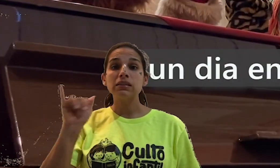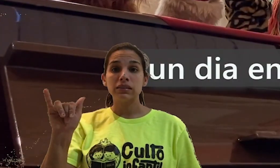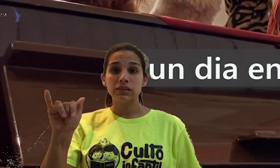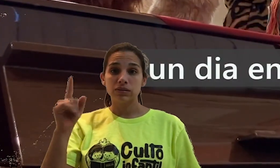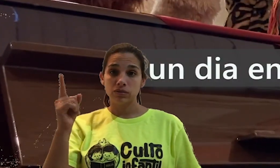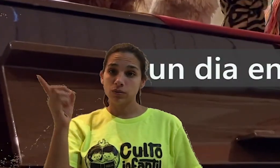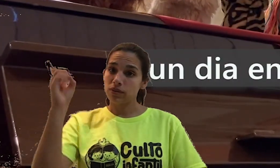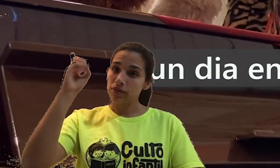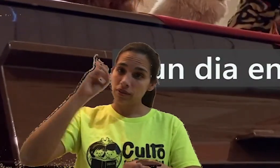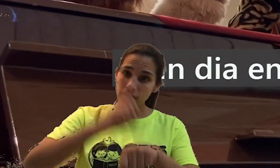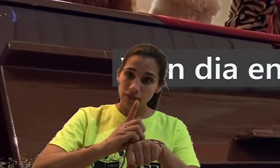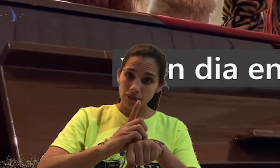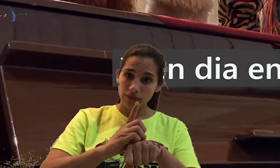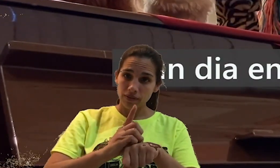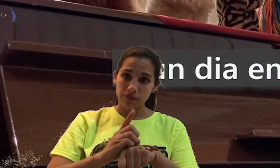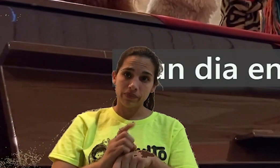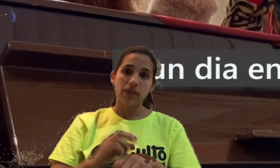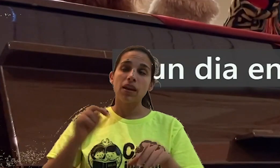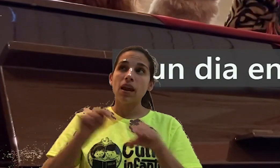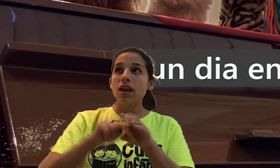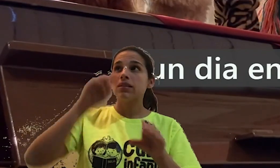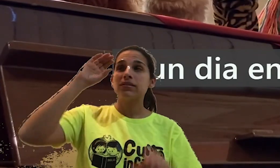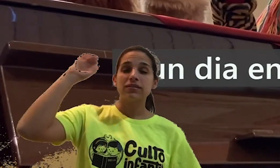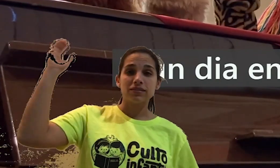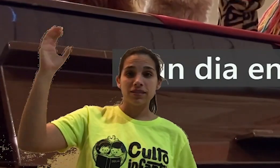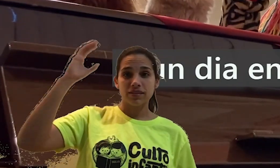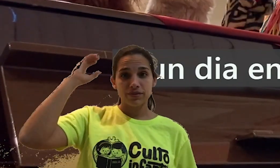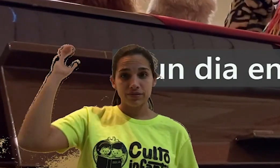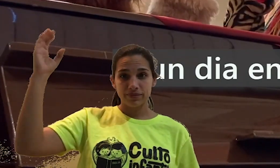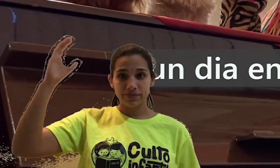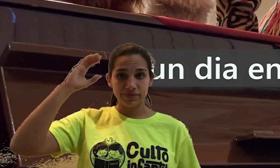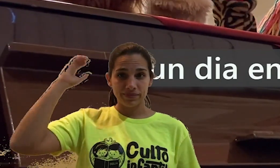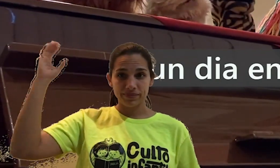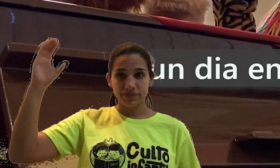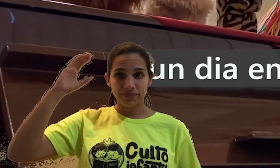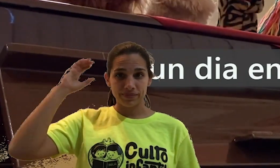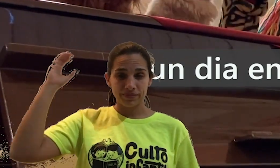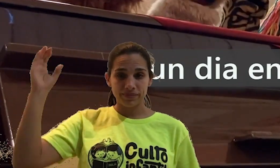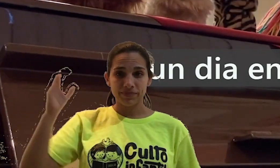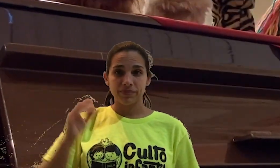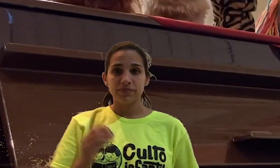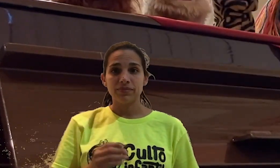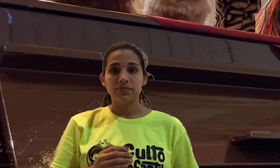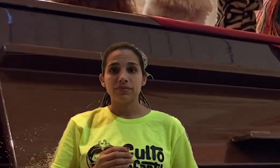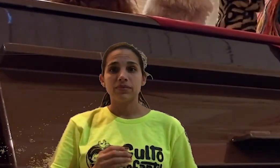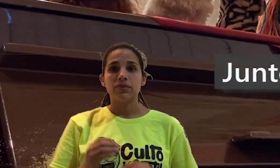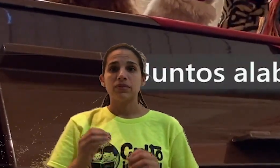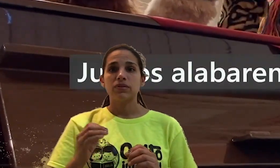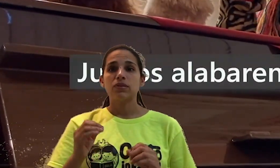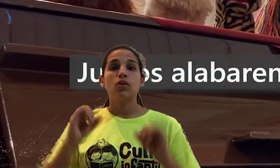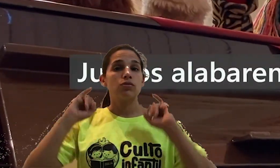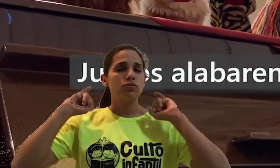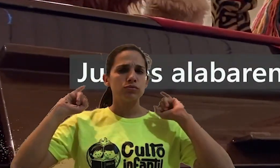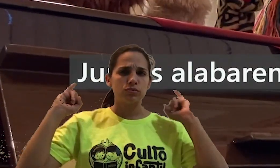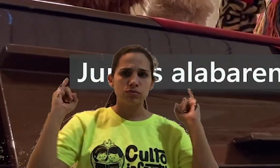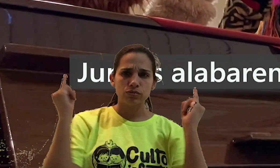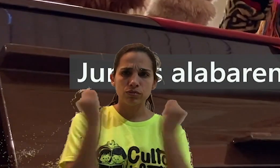en el cielo, juntos